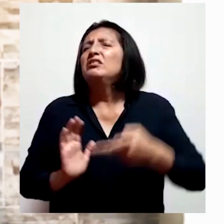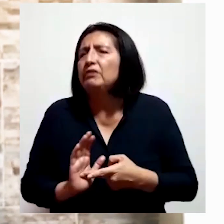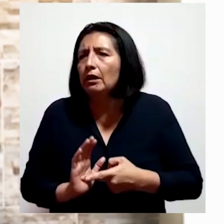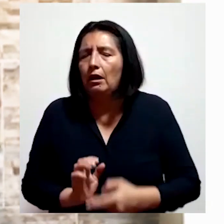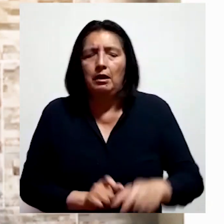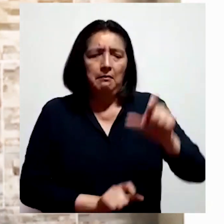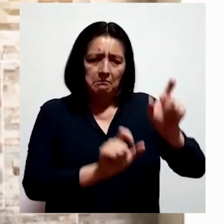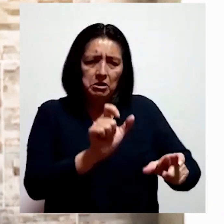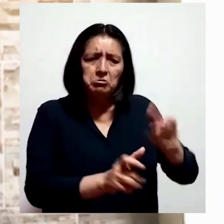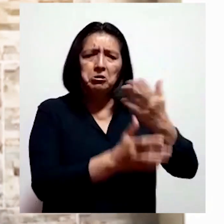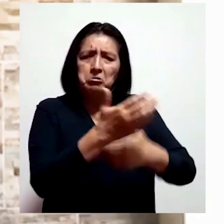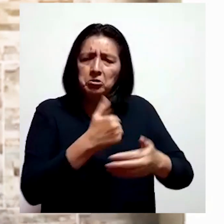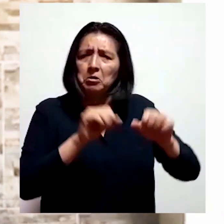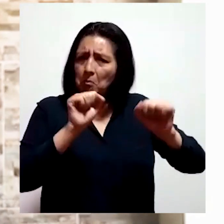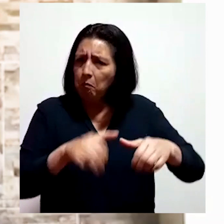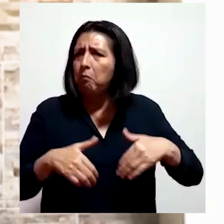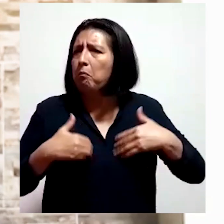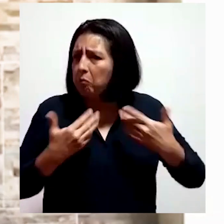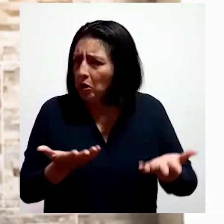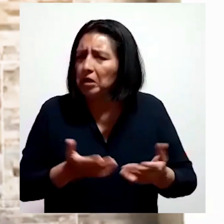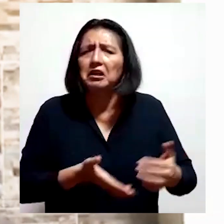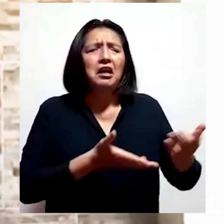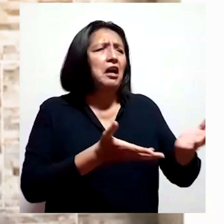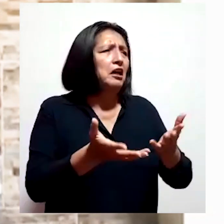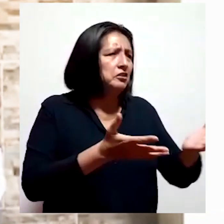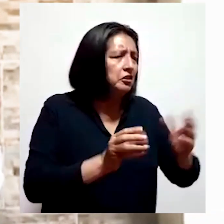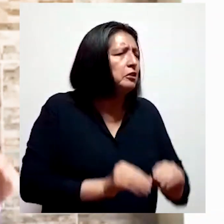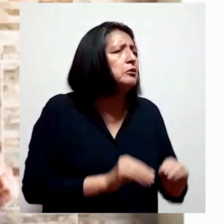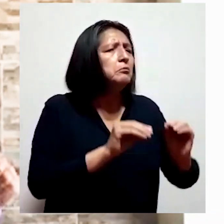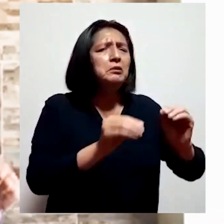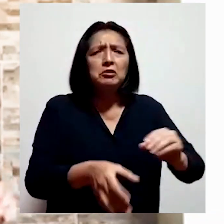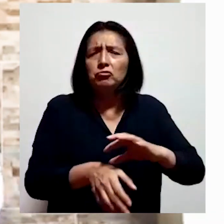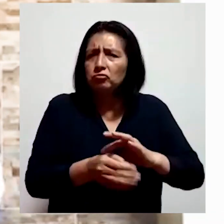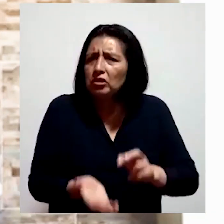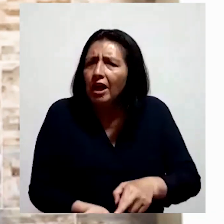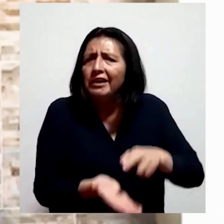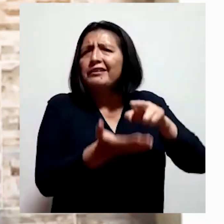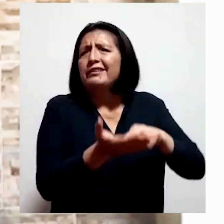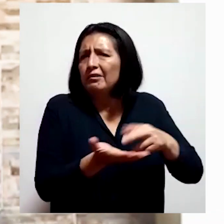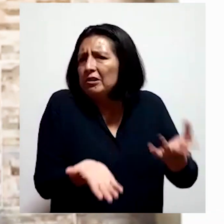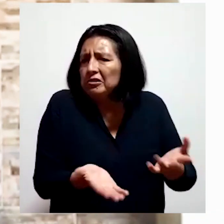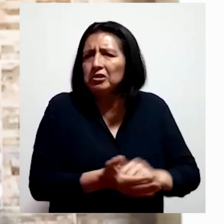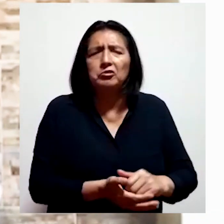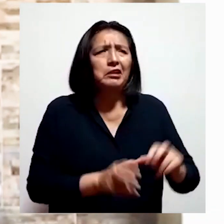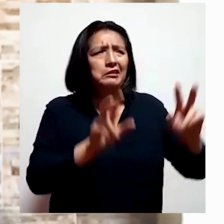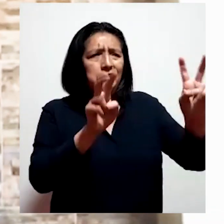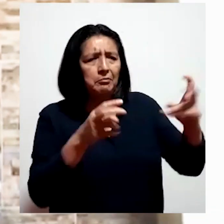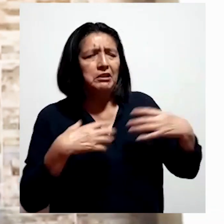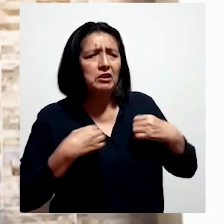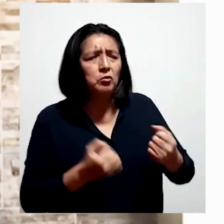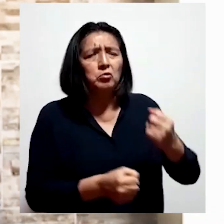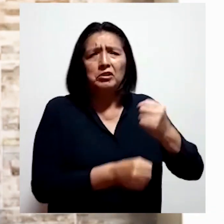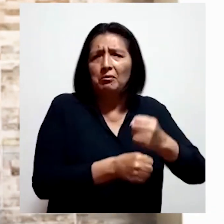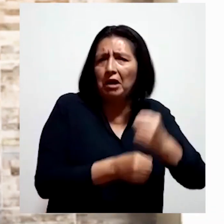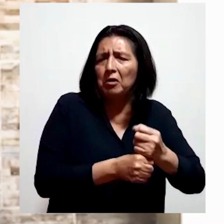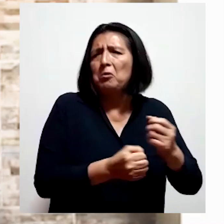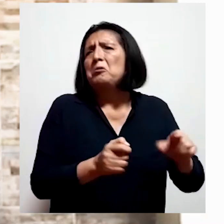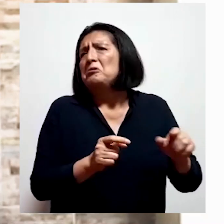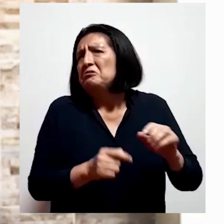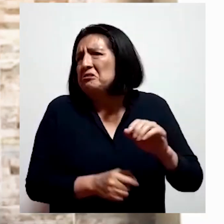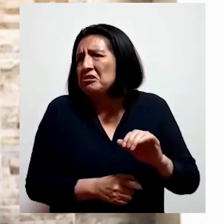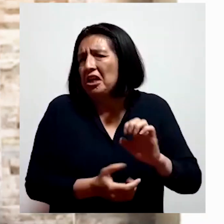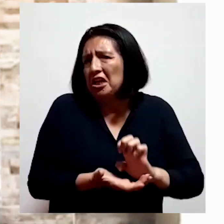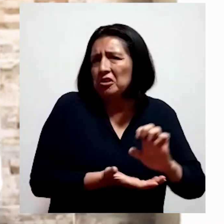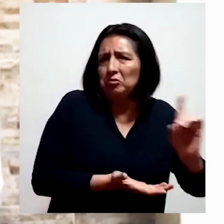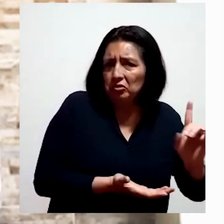Es decir, las personas con discapacidad tienen derecho a acceder a servicios de habilitación y rehabilitación, sea en materia de salud, empleo o